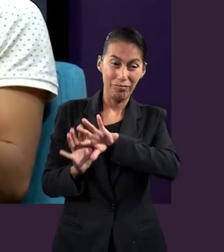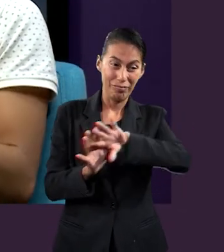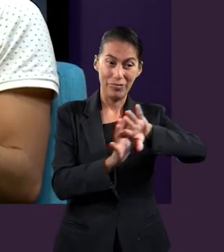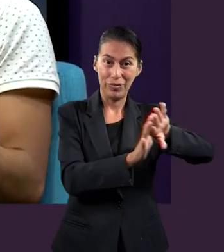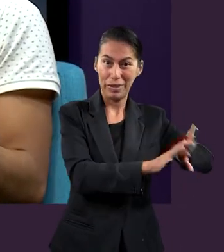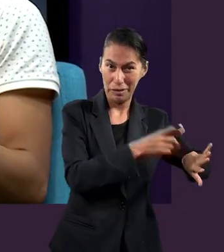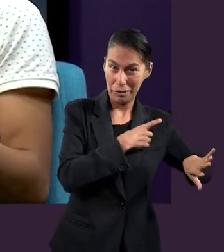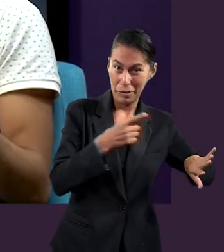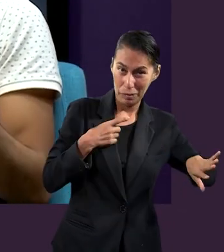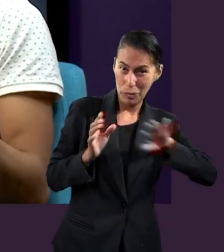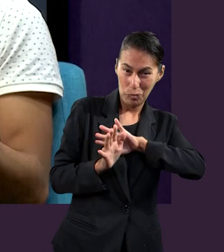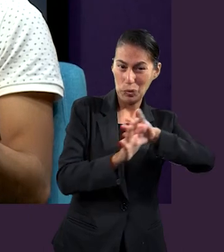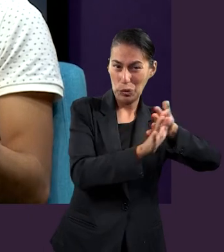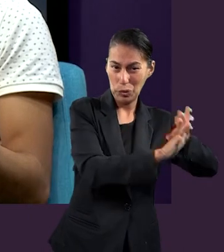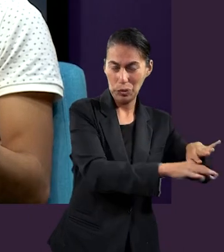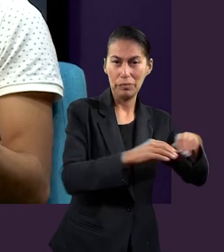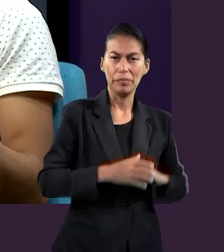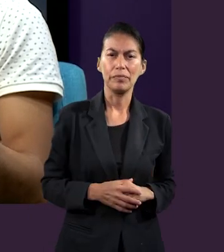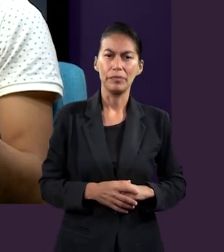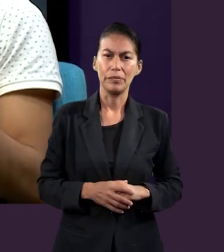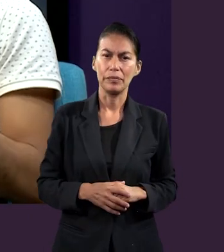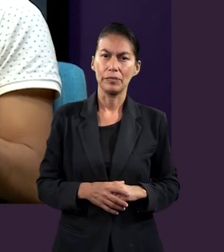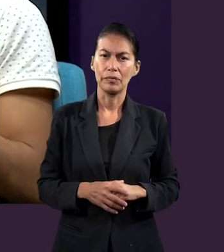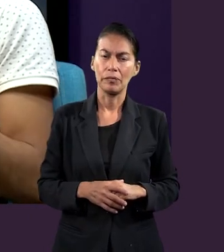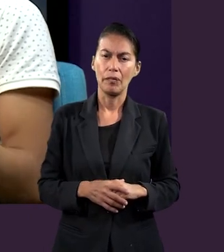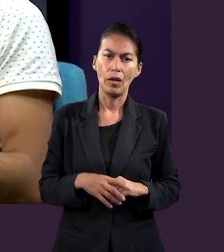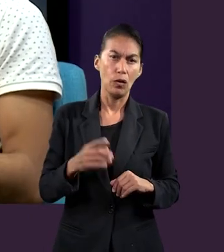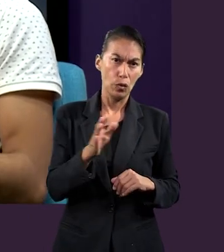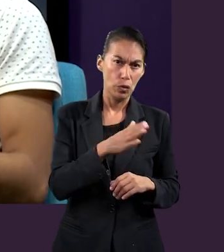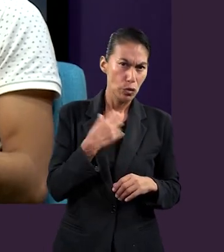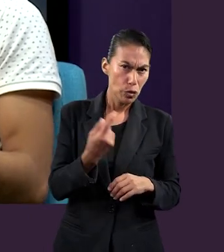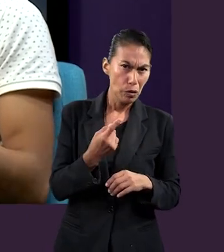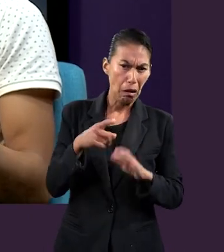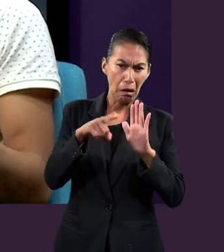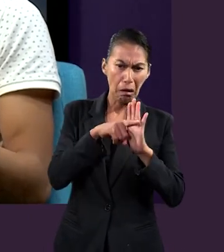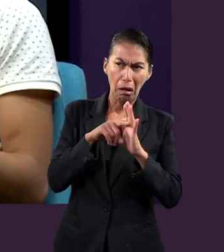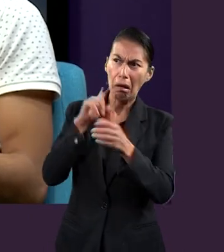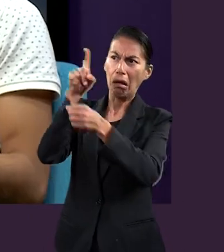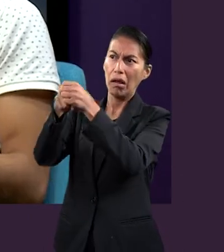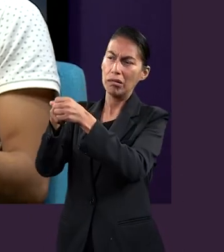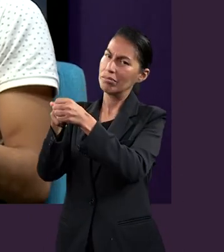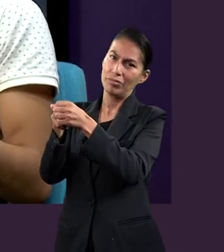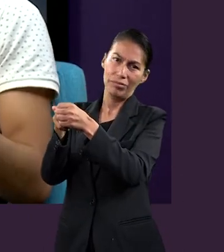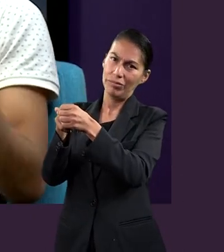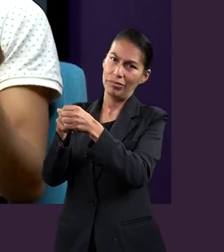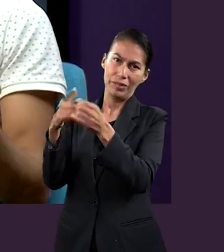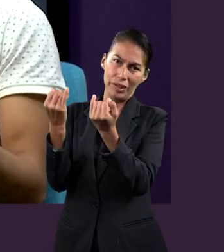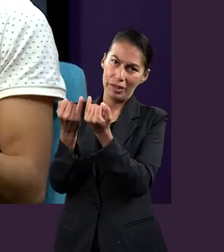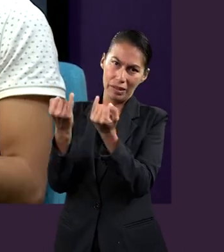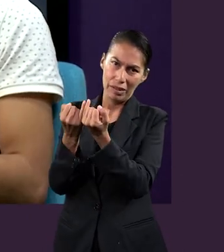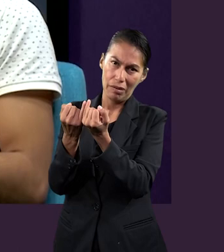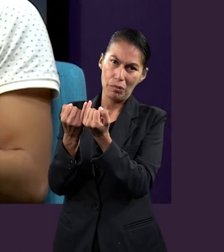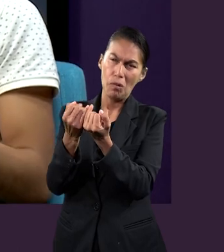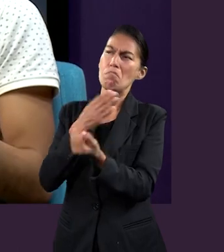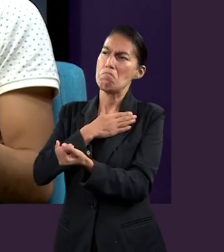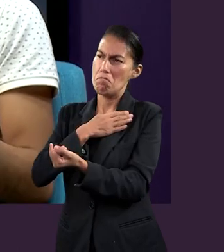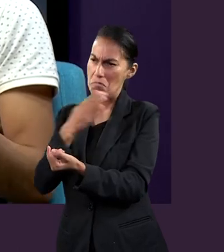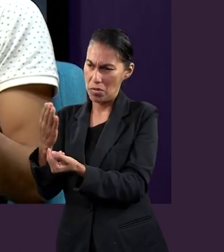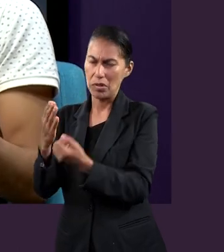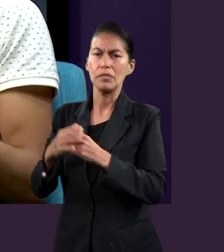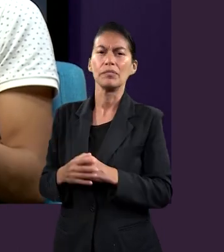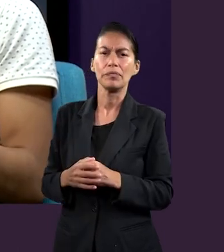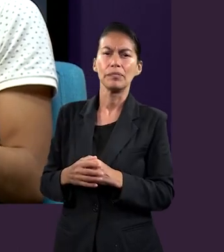analizamos y están en nuestras personas, nos muestran que no estamos formando parte de la semejanza de Dios